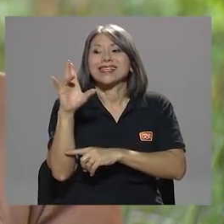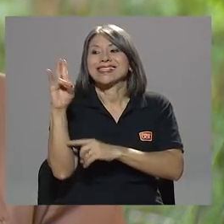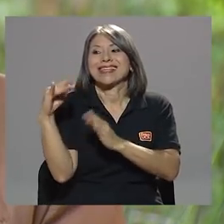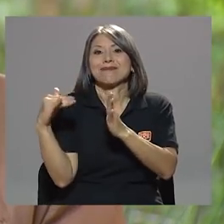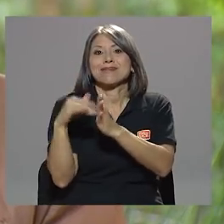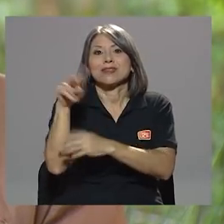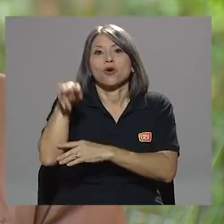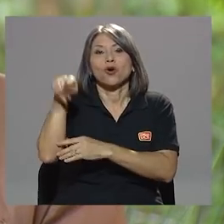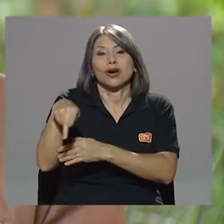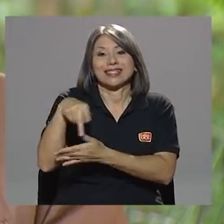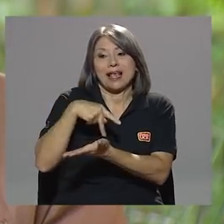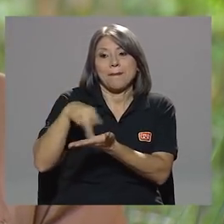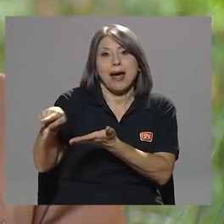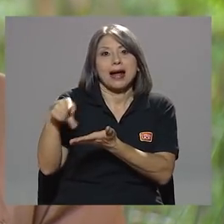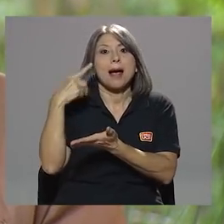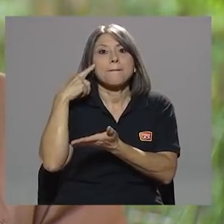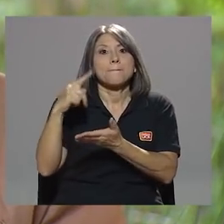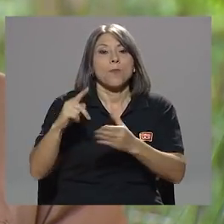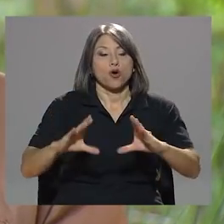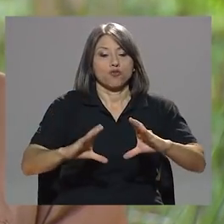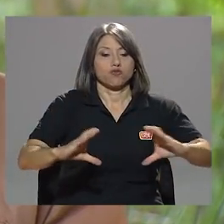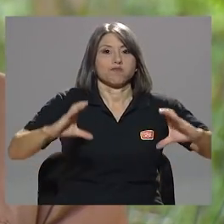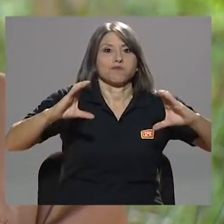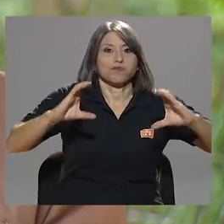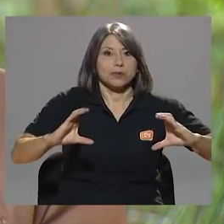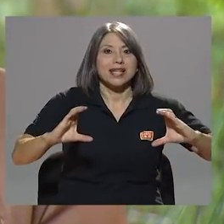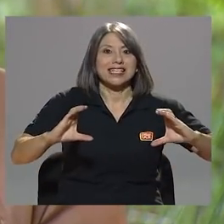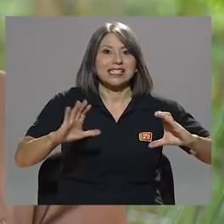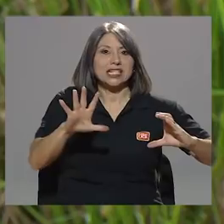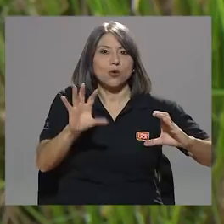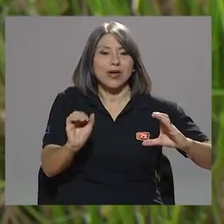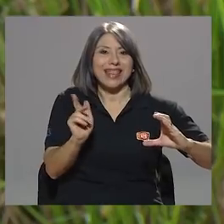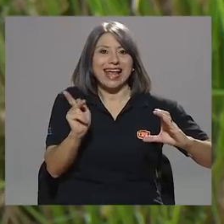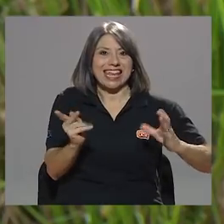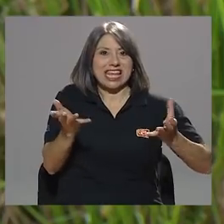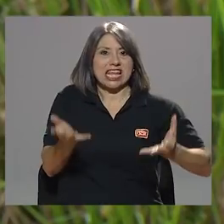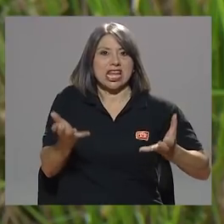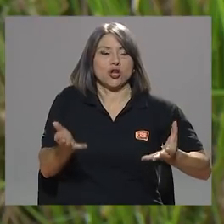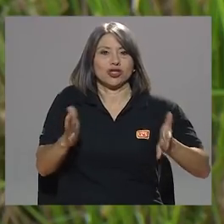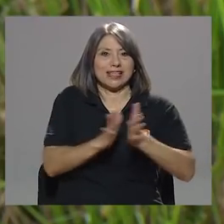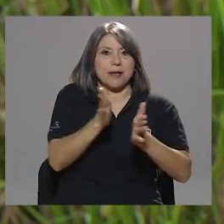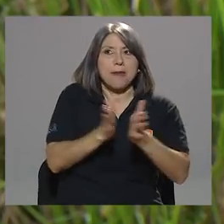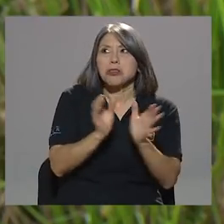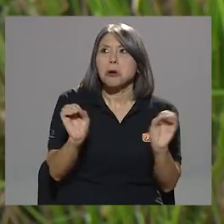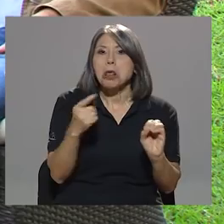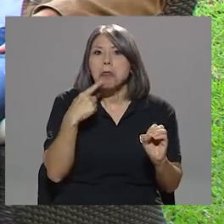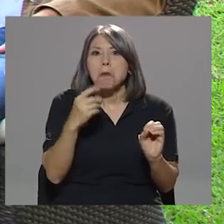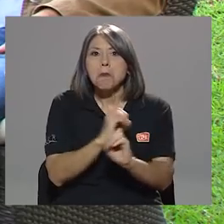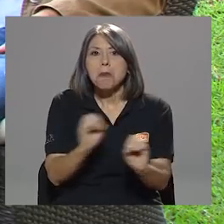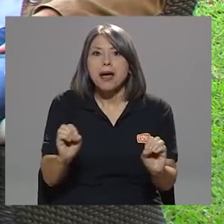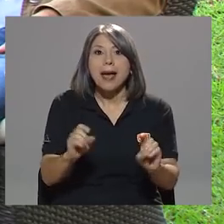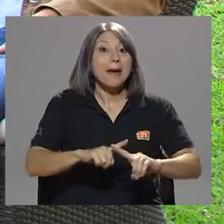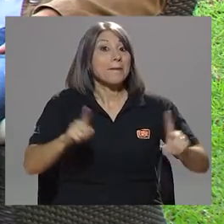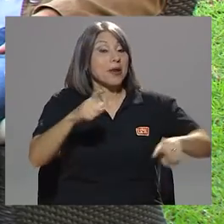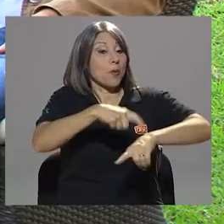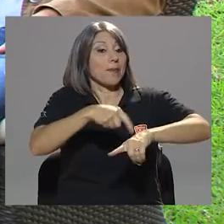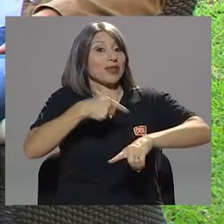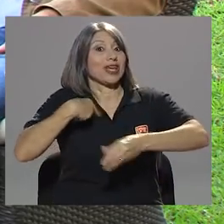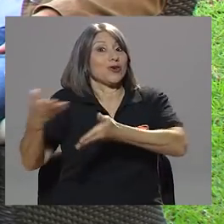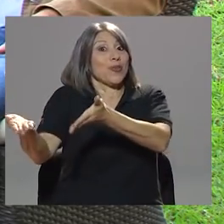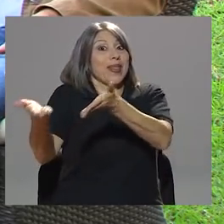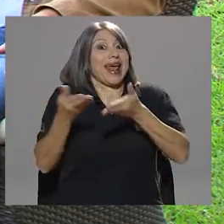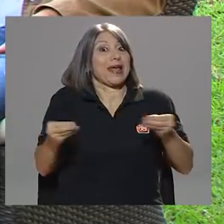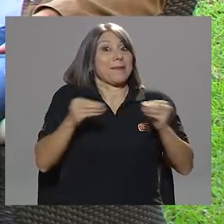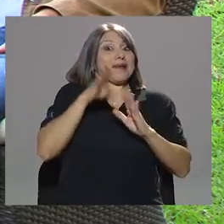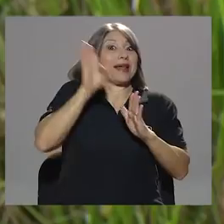colones que pagan los costarricenses por cada 50 kilos de cemento hoy. Nadie. Donde en el momento en el que yo importaba ese reglamento costar